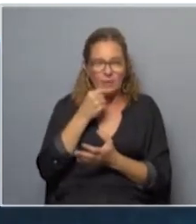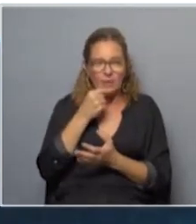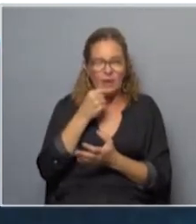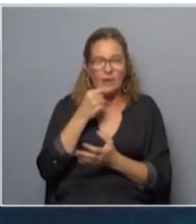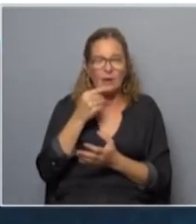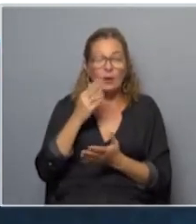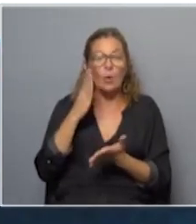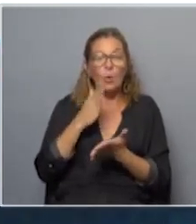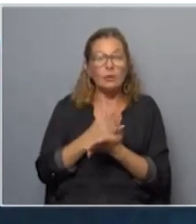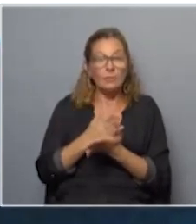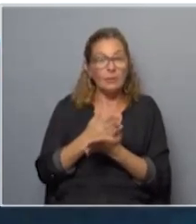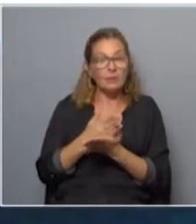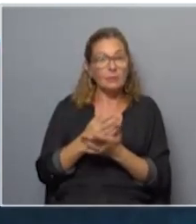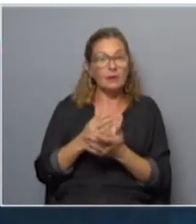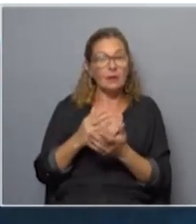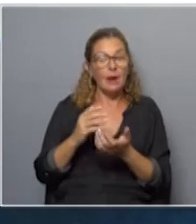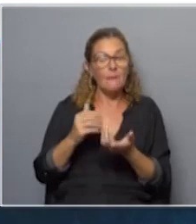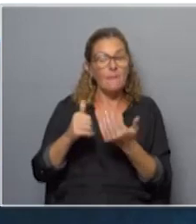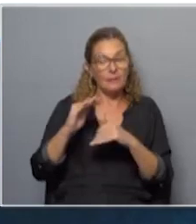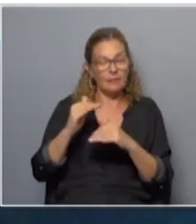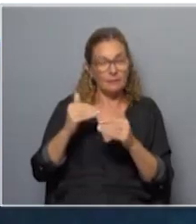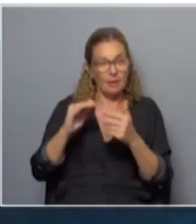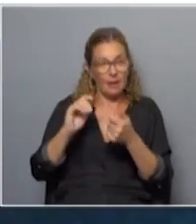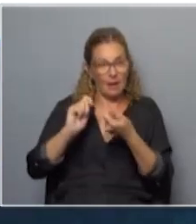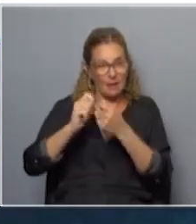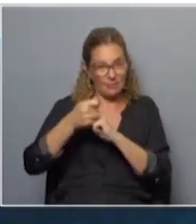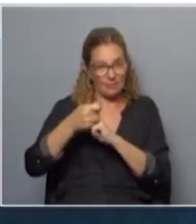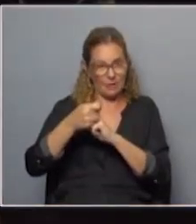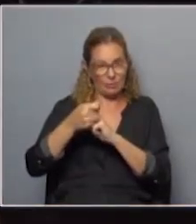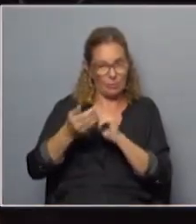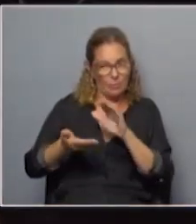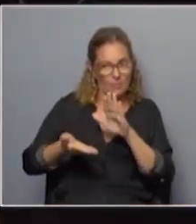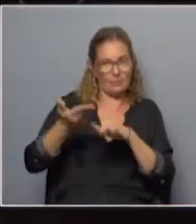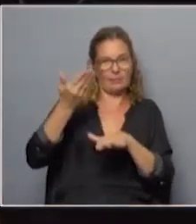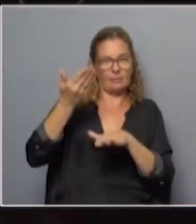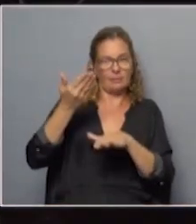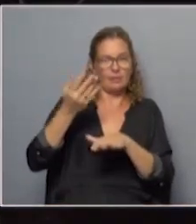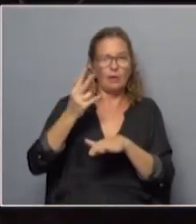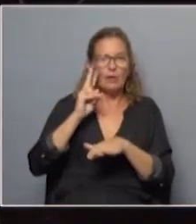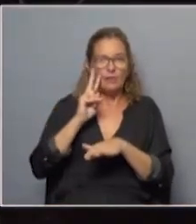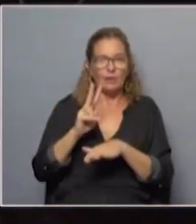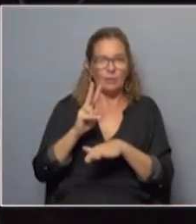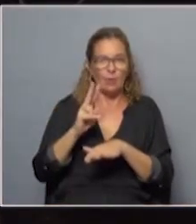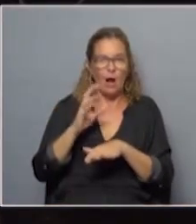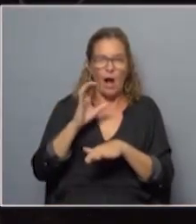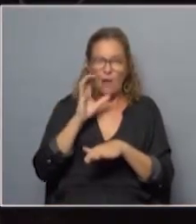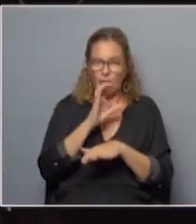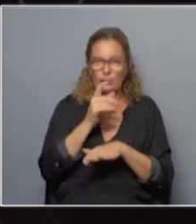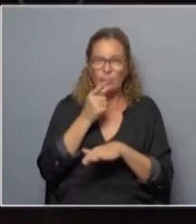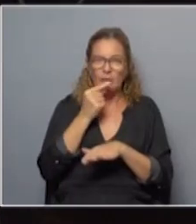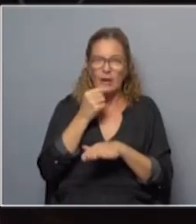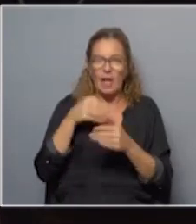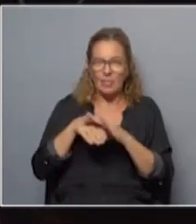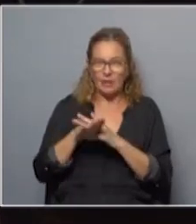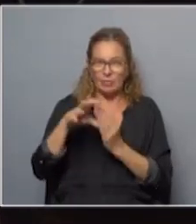últimamente se viene incrementando en esta tendencia ascendente que vemos en materia de abusos que se ven dentro